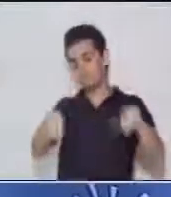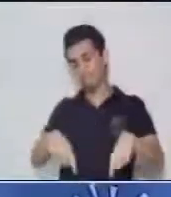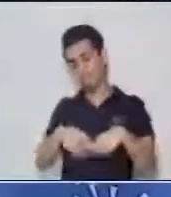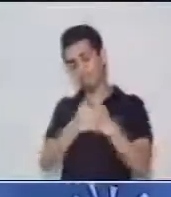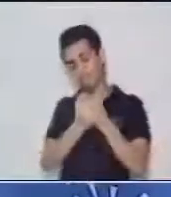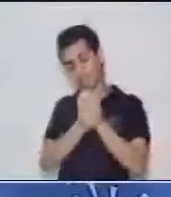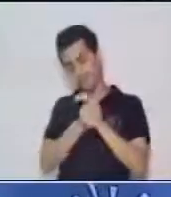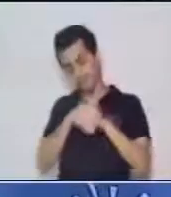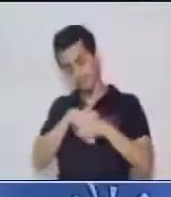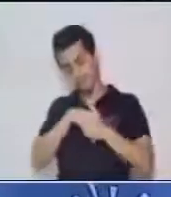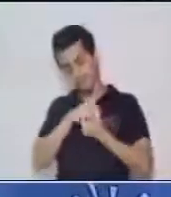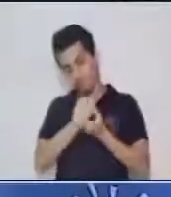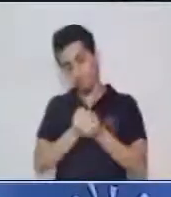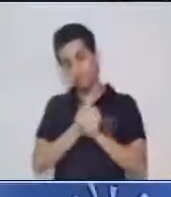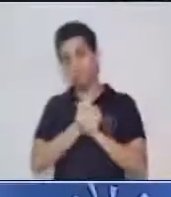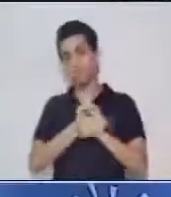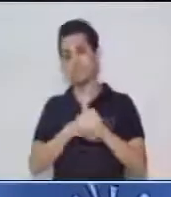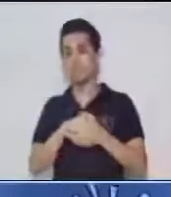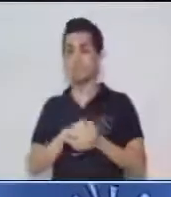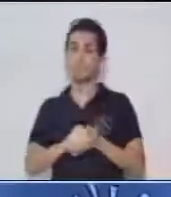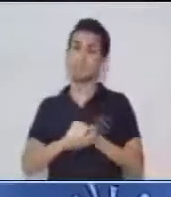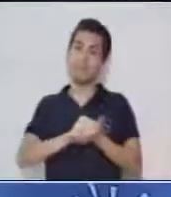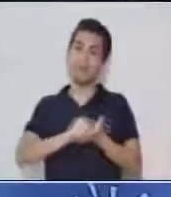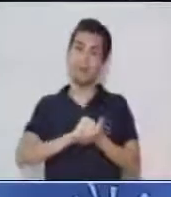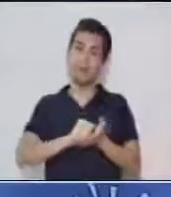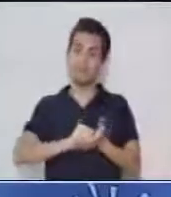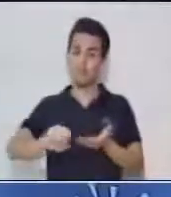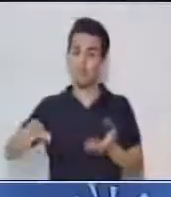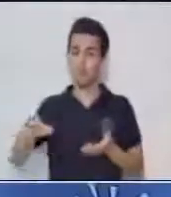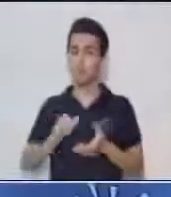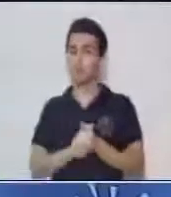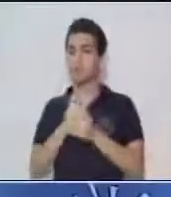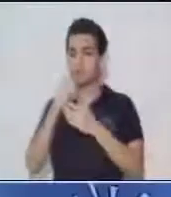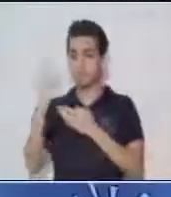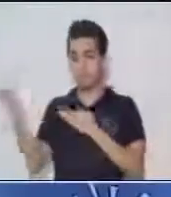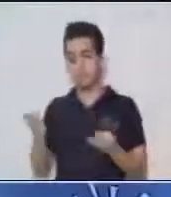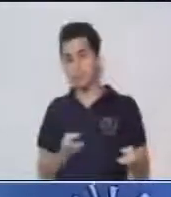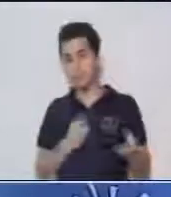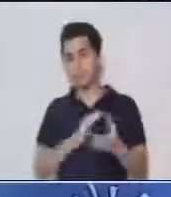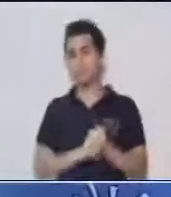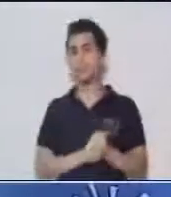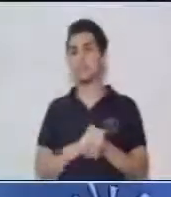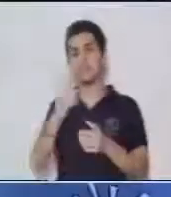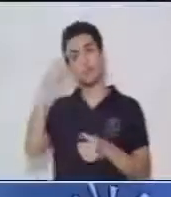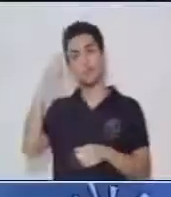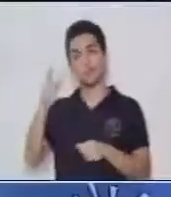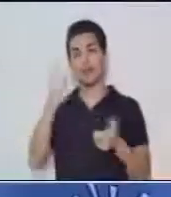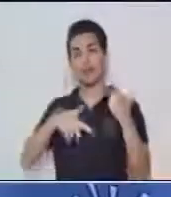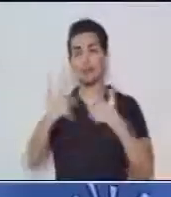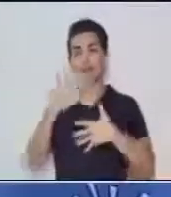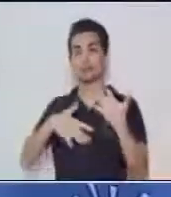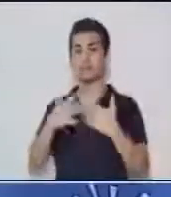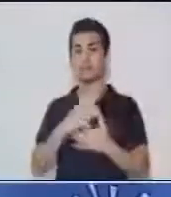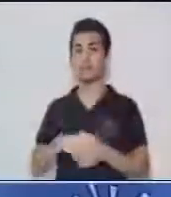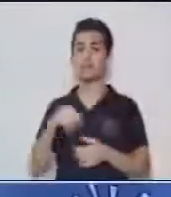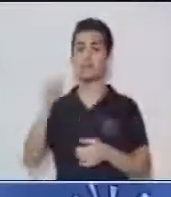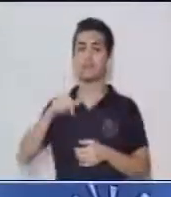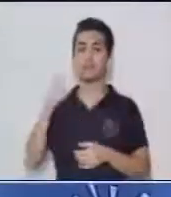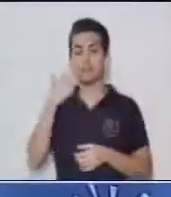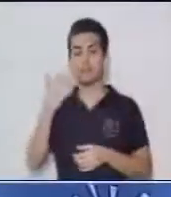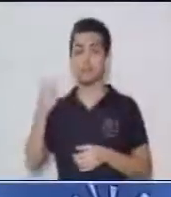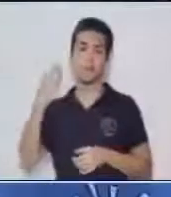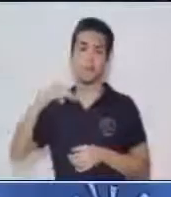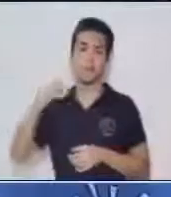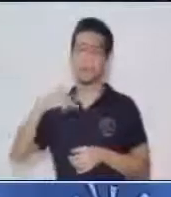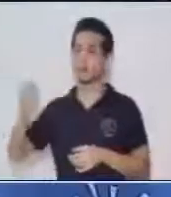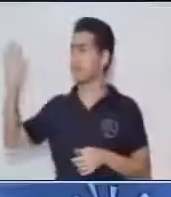laves tus manos constantemente con agua y jabón. Le vamos a dar la bienvenida al encargado de Lengua de Señas el día de hoy, que es